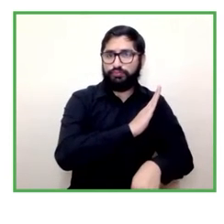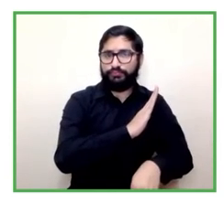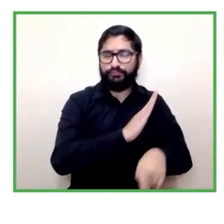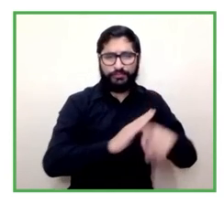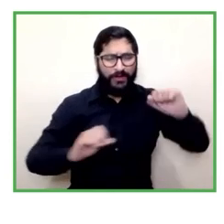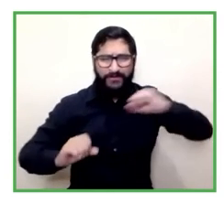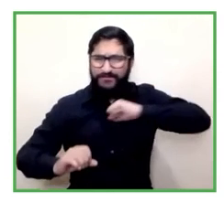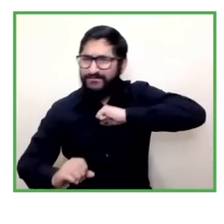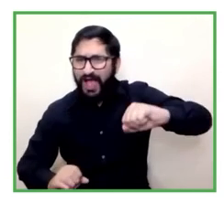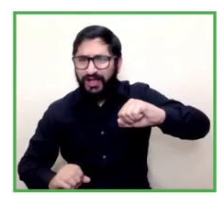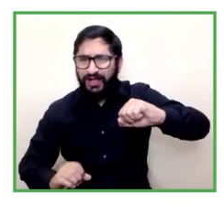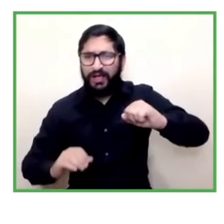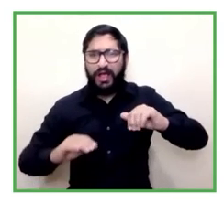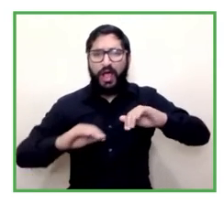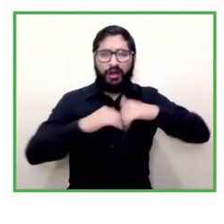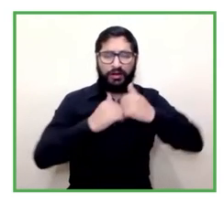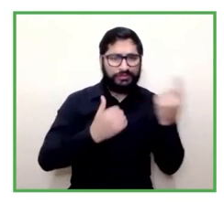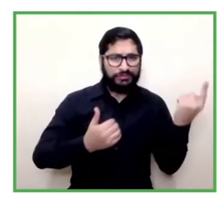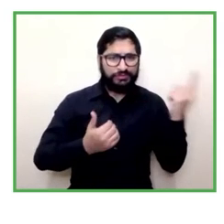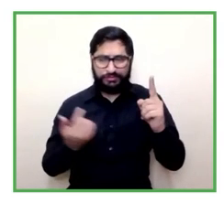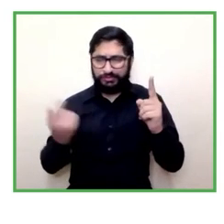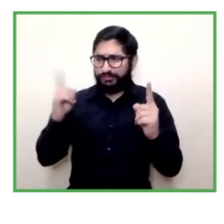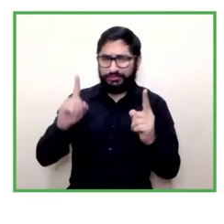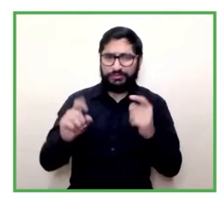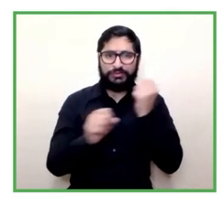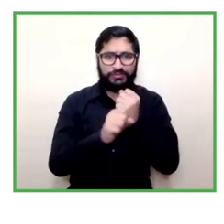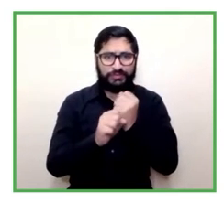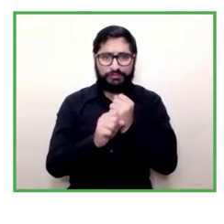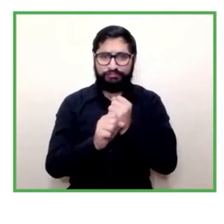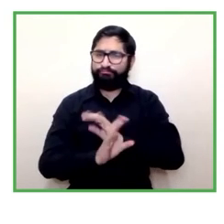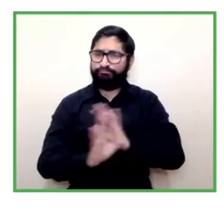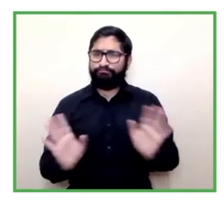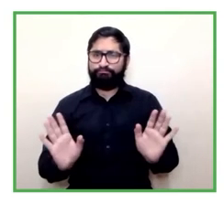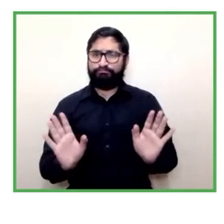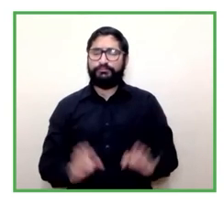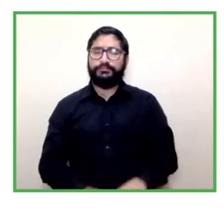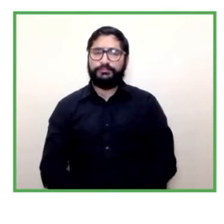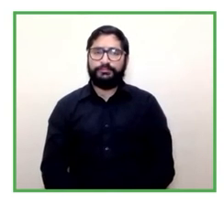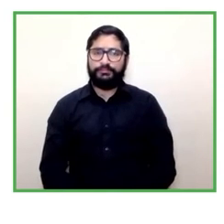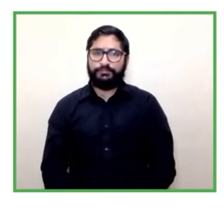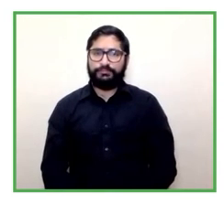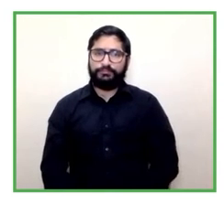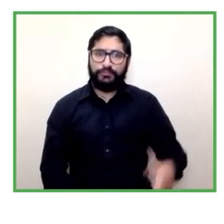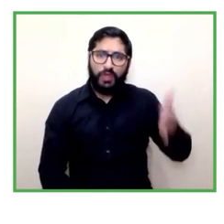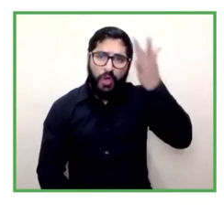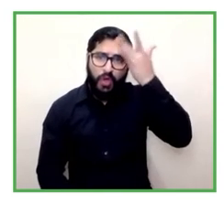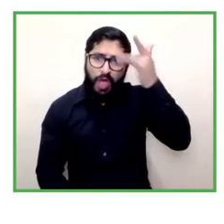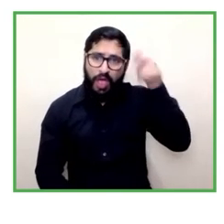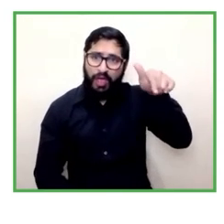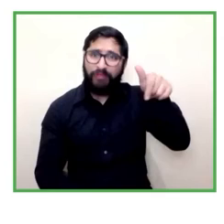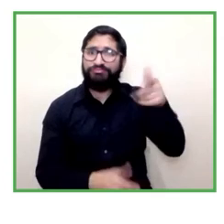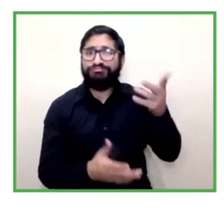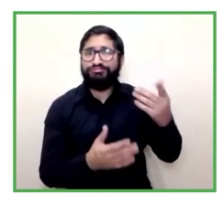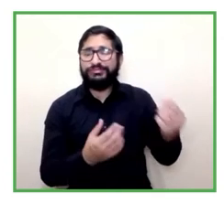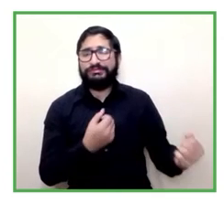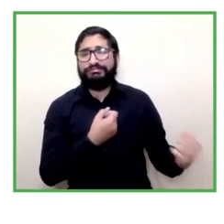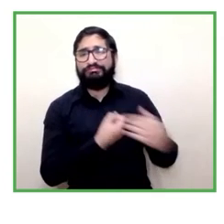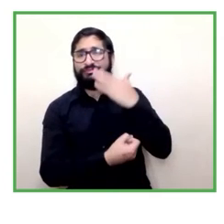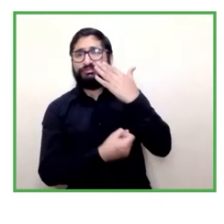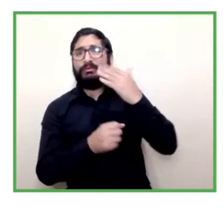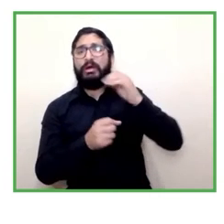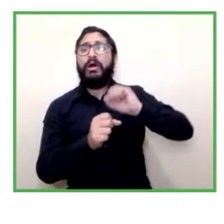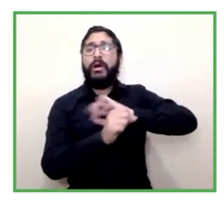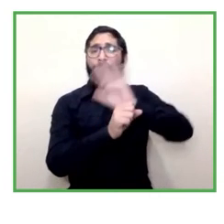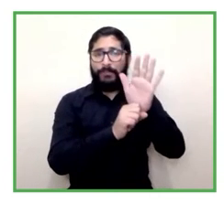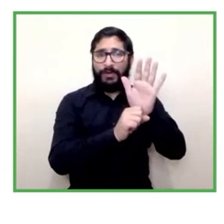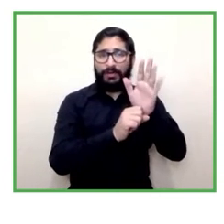realizarse ejecutarse en la forma que lo conocían pero también habíamos observado y hemos observado en